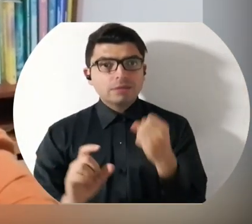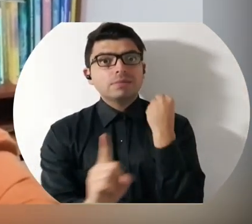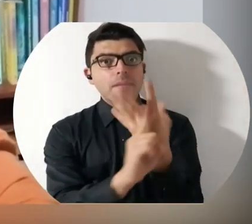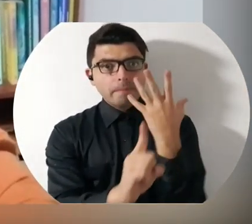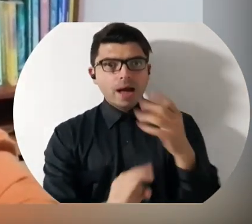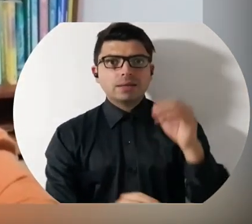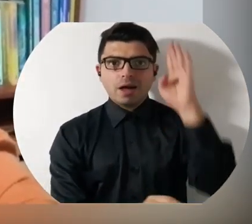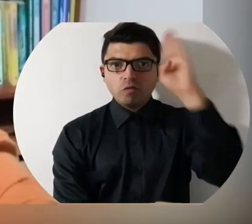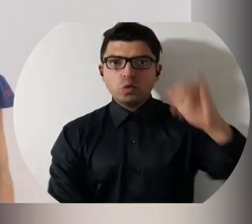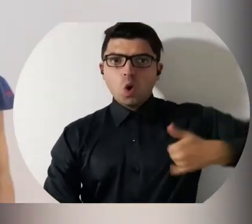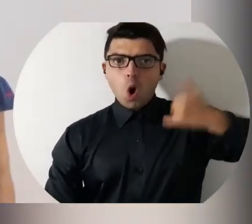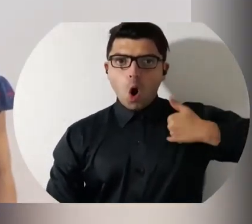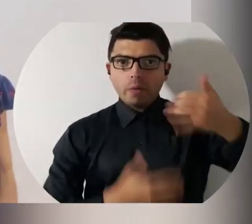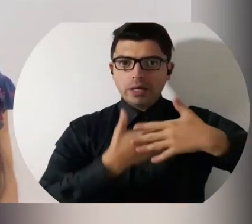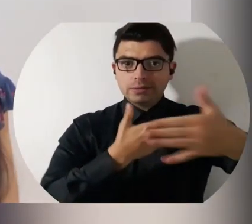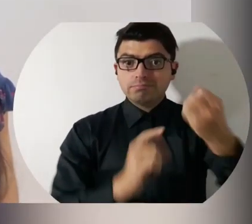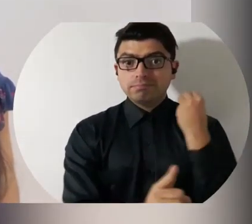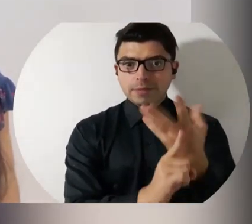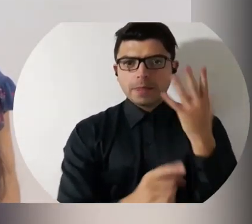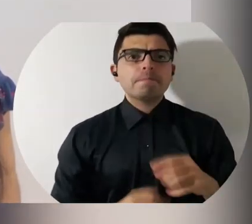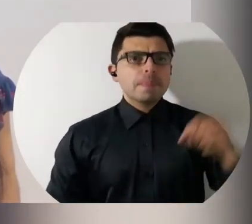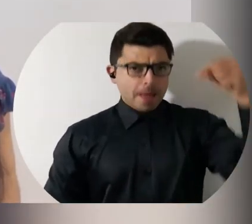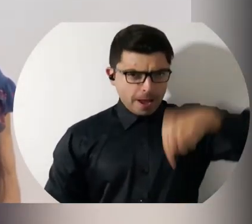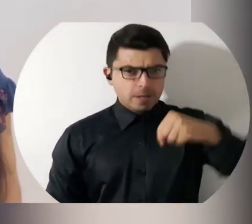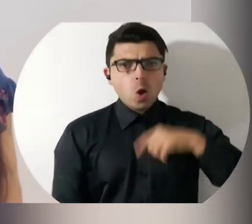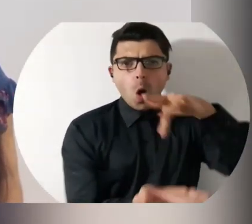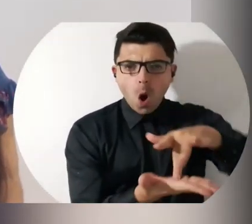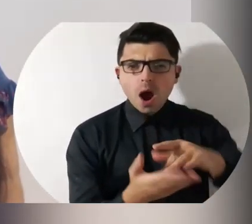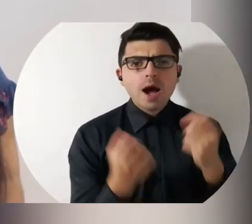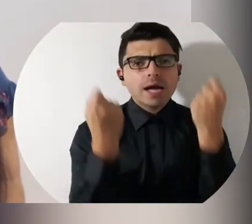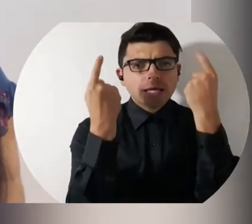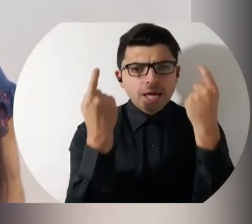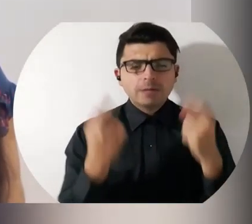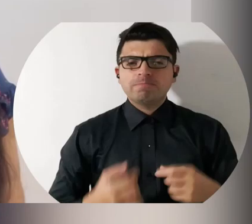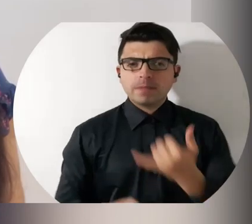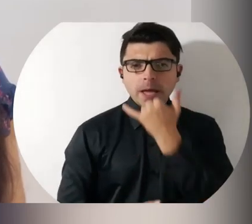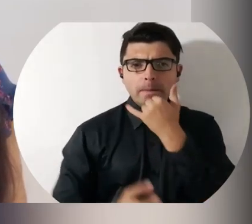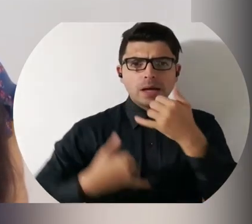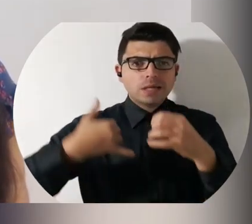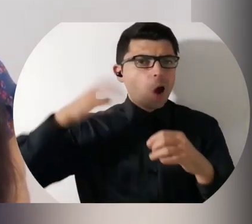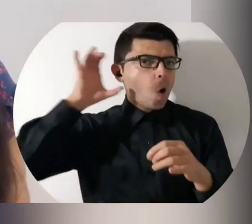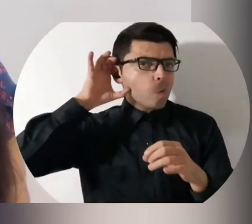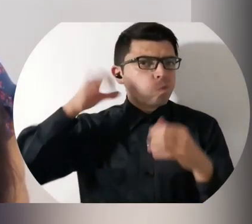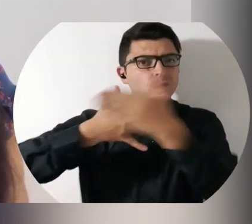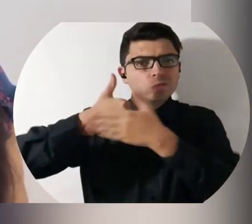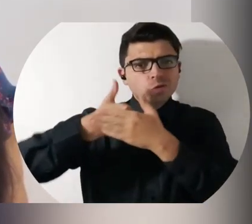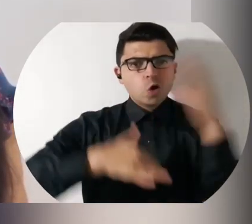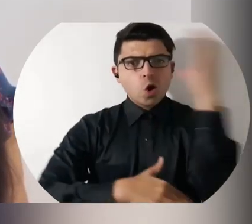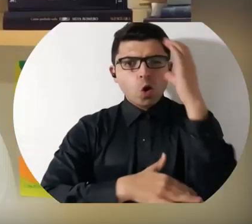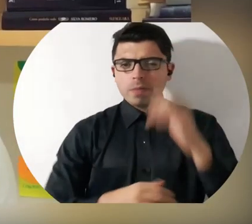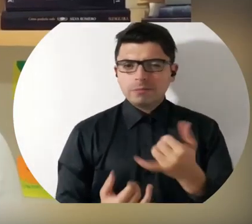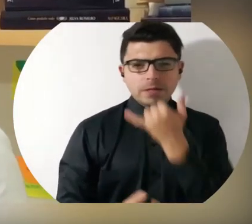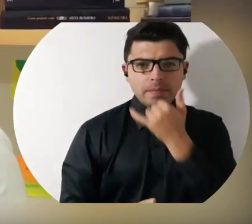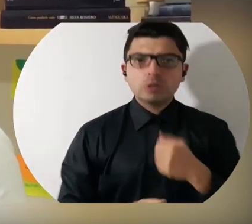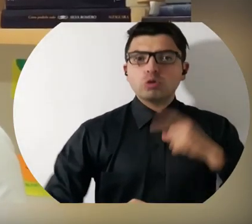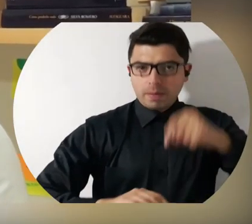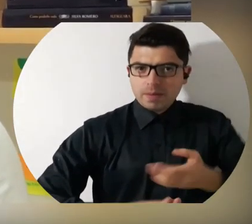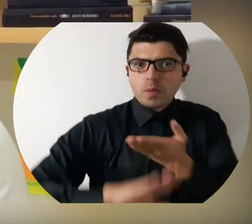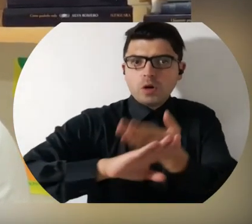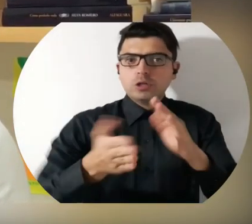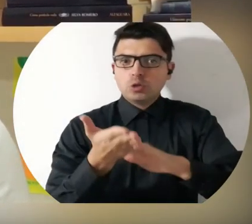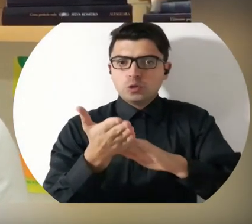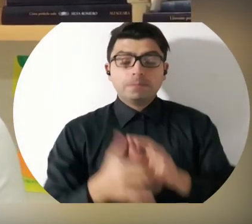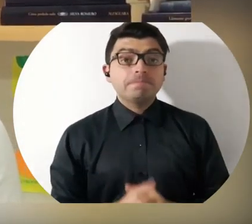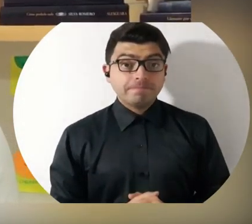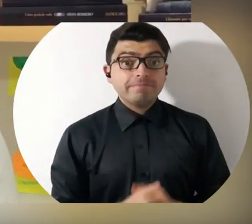futuro de los más jóvenes. Aquí me formaré para comprender la realidad de mi país y proponer soluciones. Estoy dispuesto a